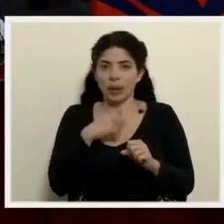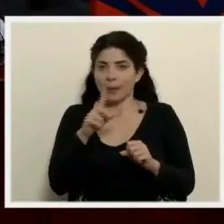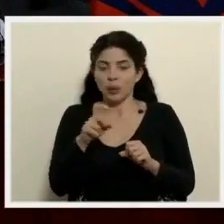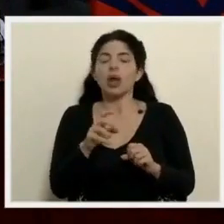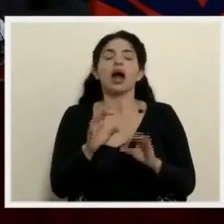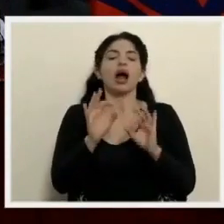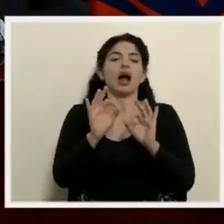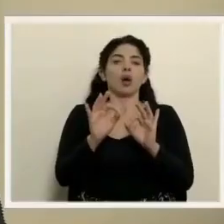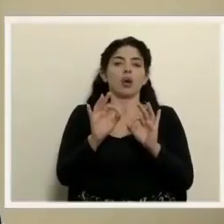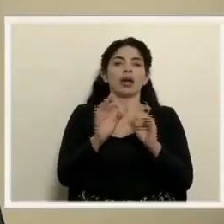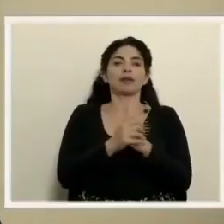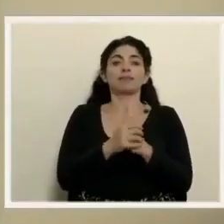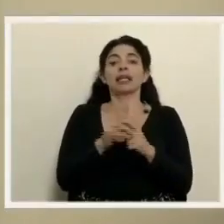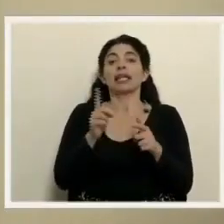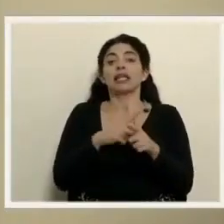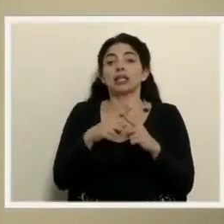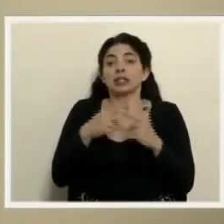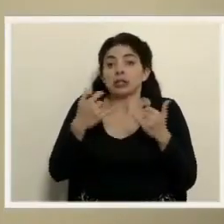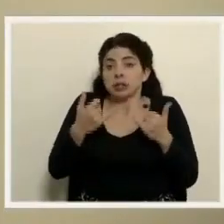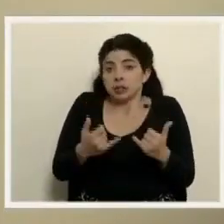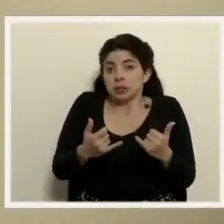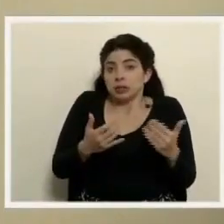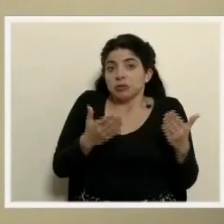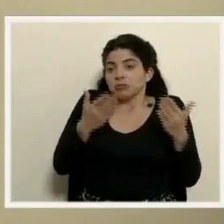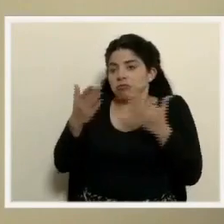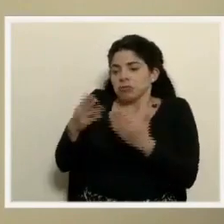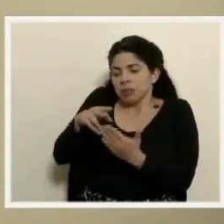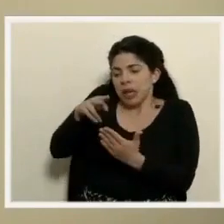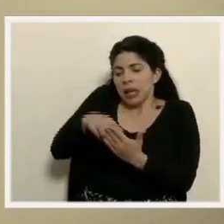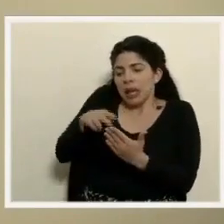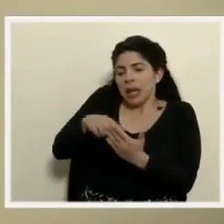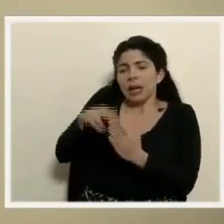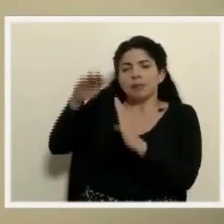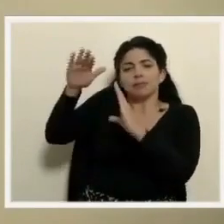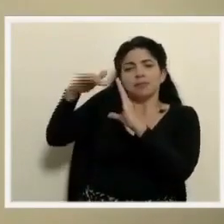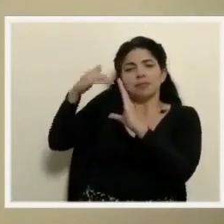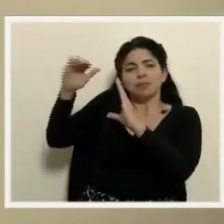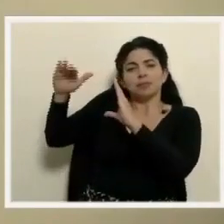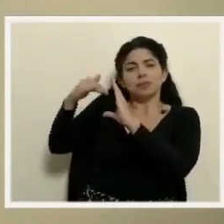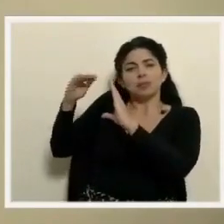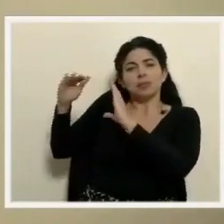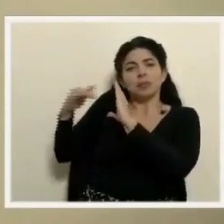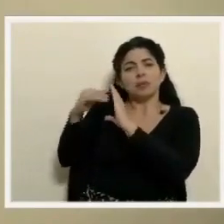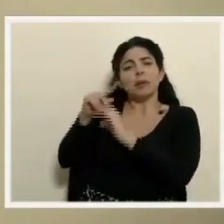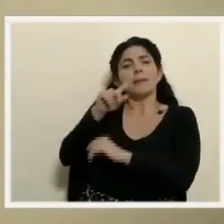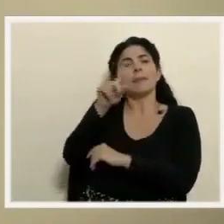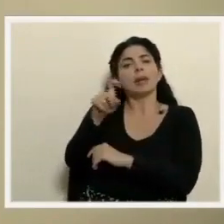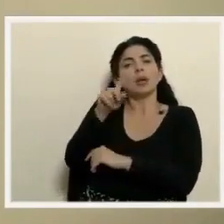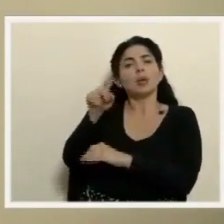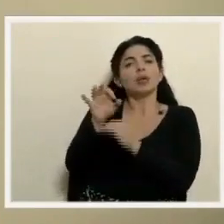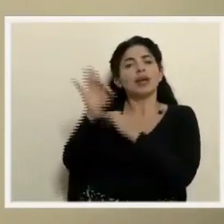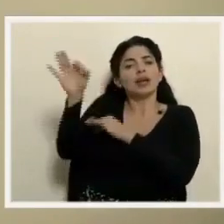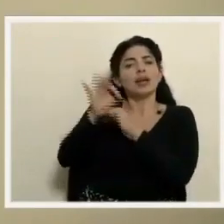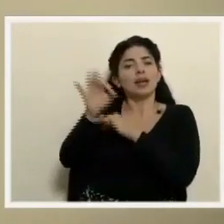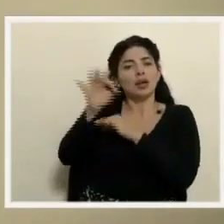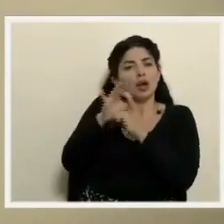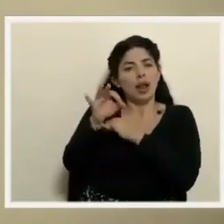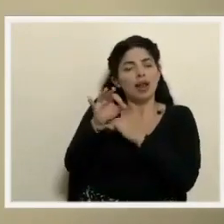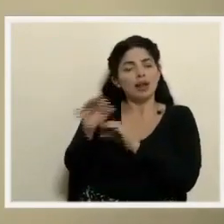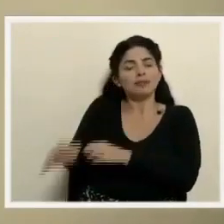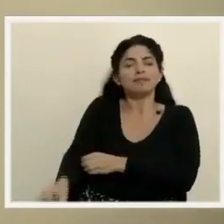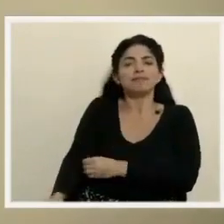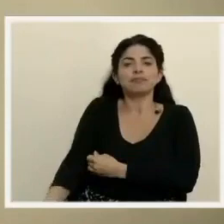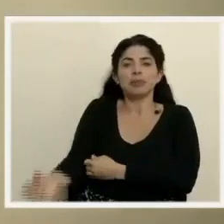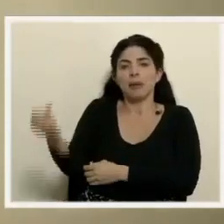colega. Ok, perfecto. Entonces, pasamos a leer las consultas de los medios regionales que nos las